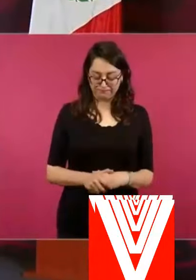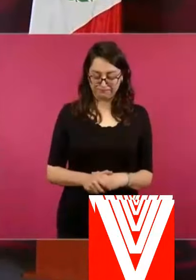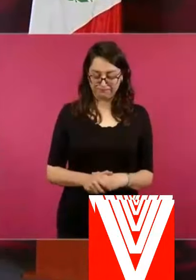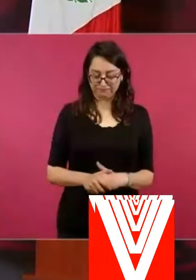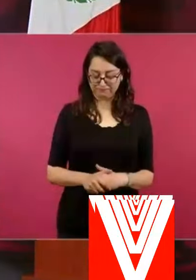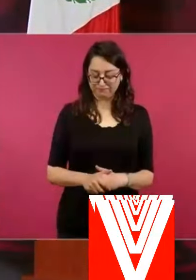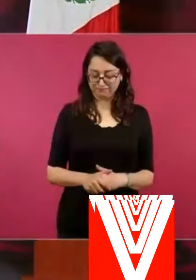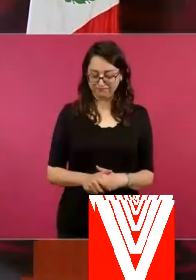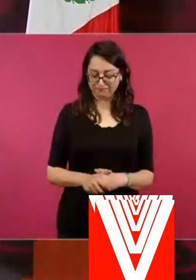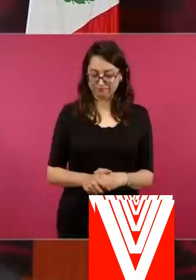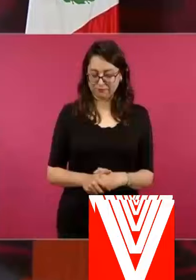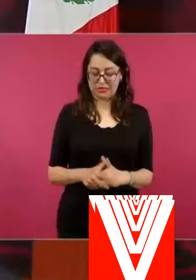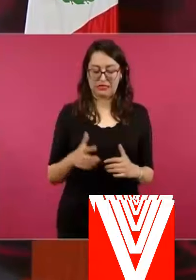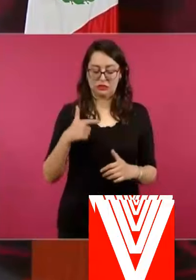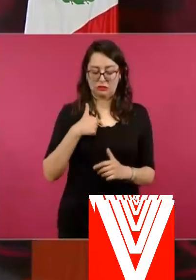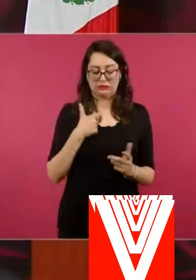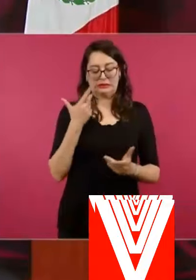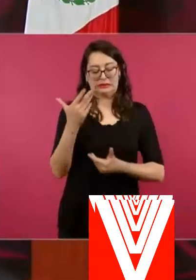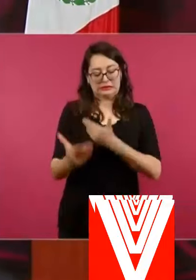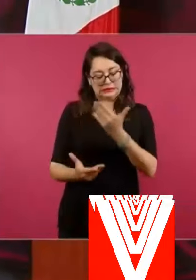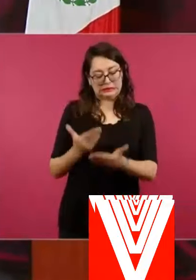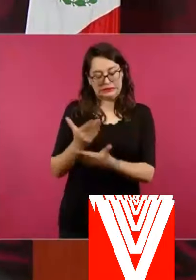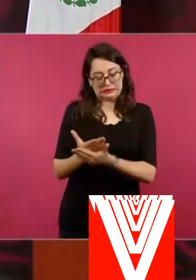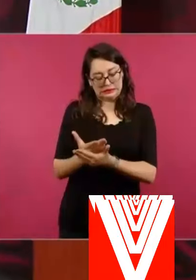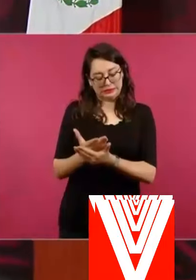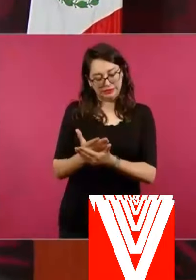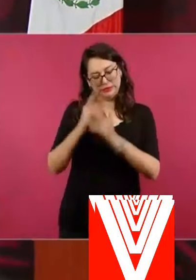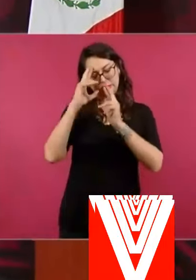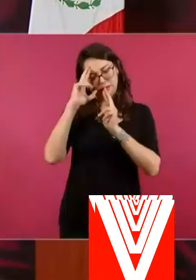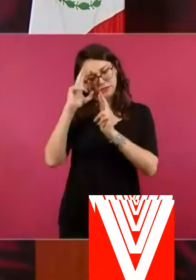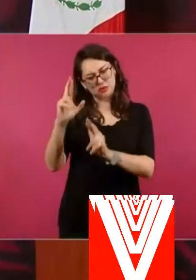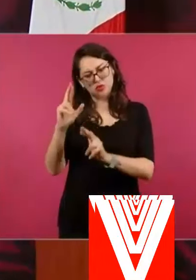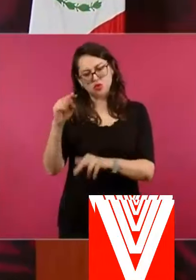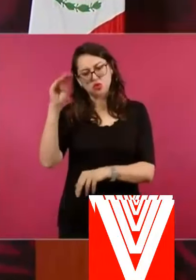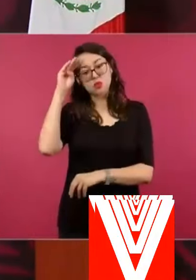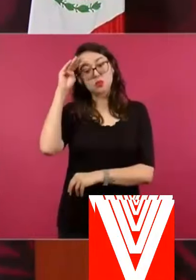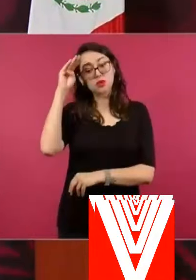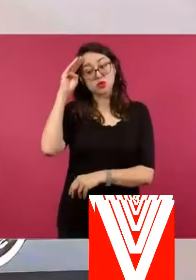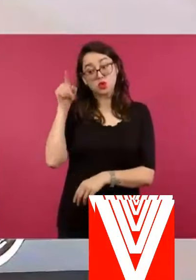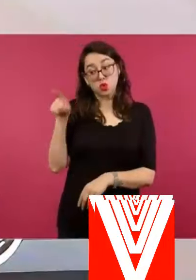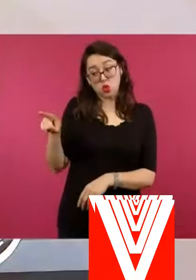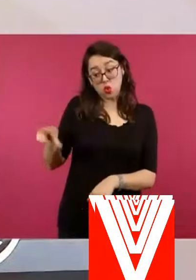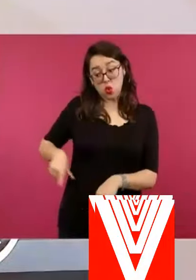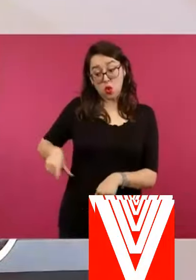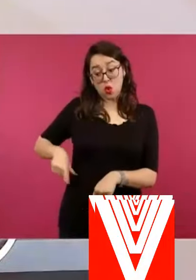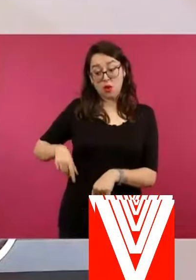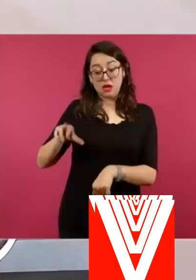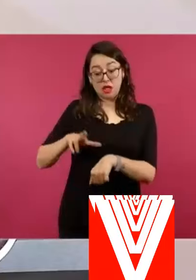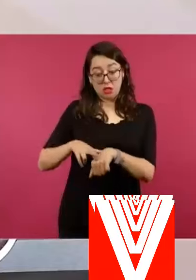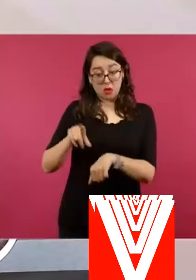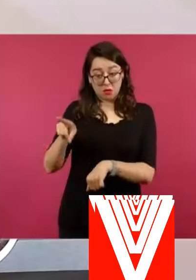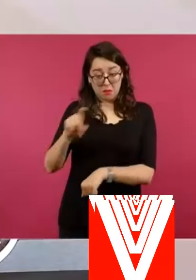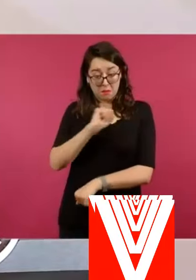no lo considero una gente perversa, al gobernador de Guanajuato